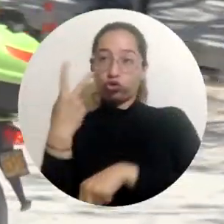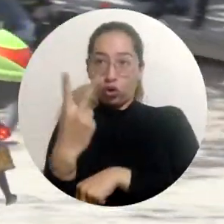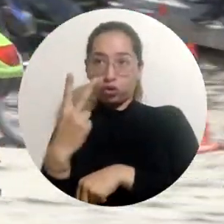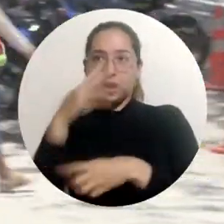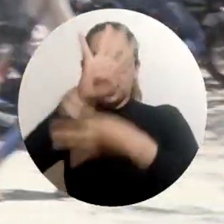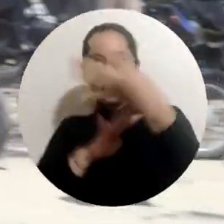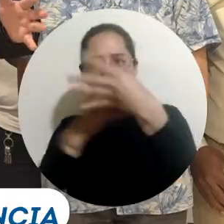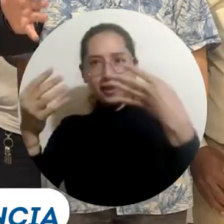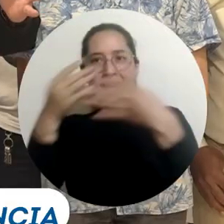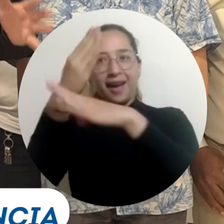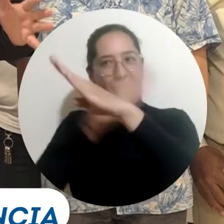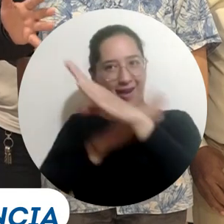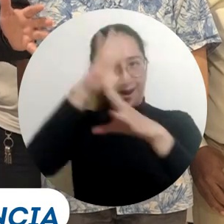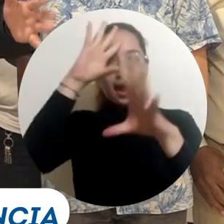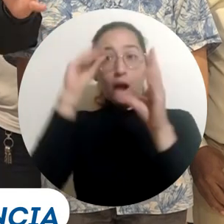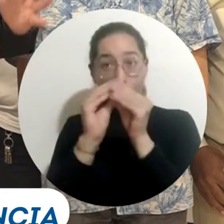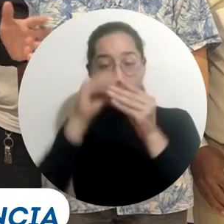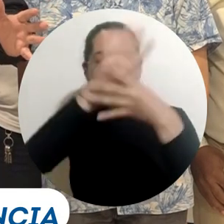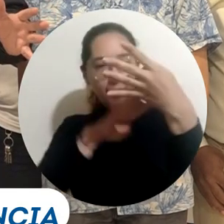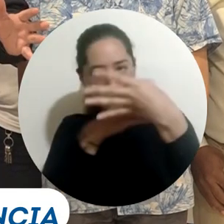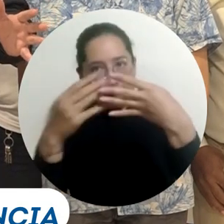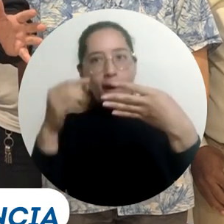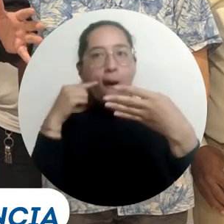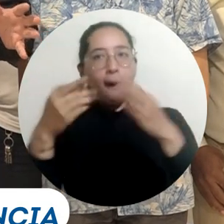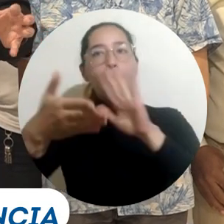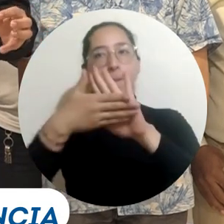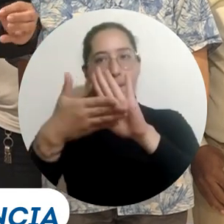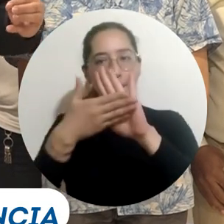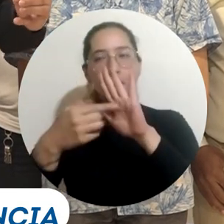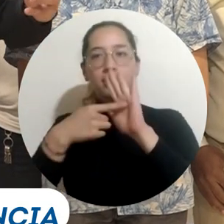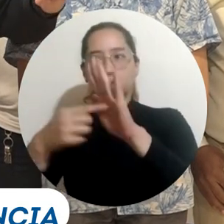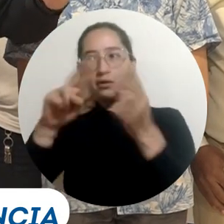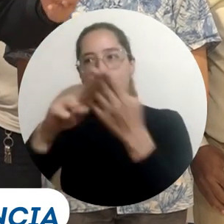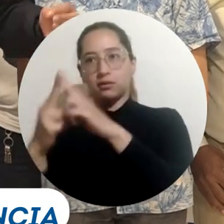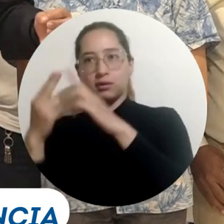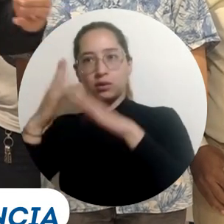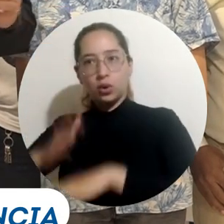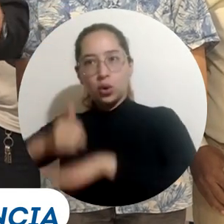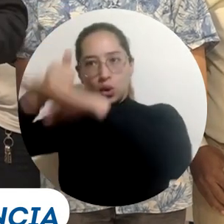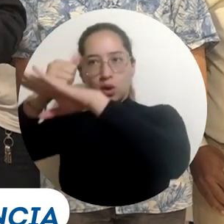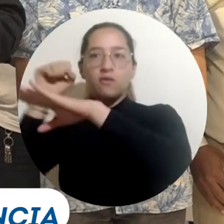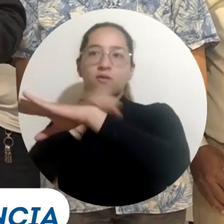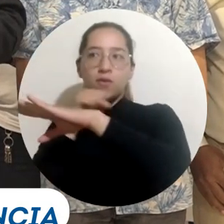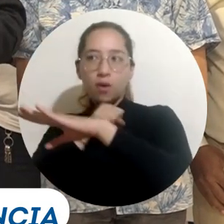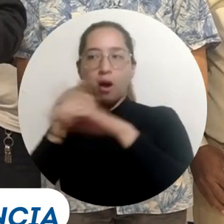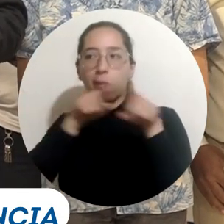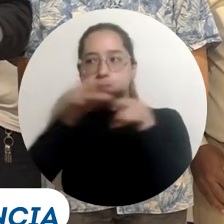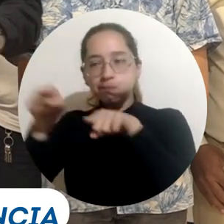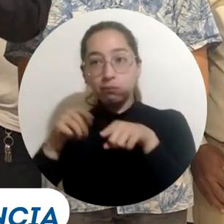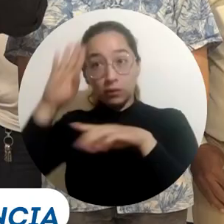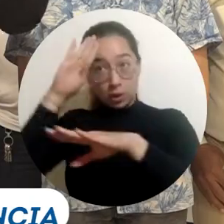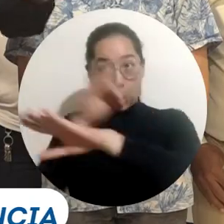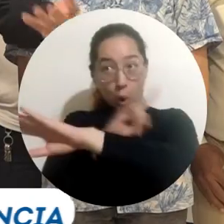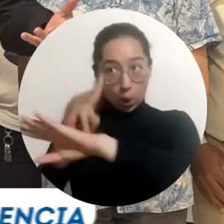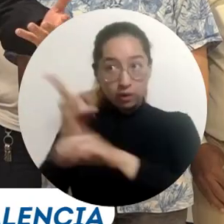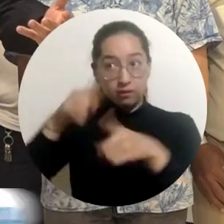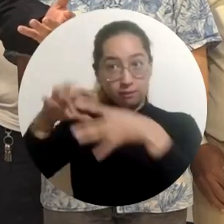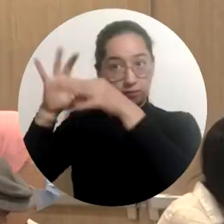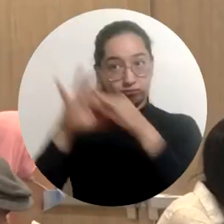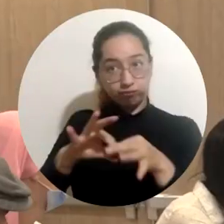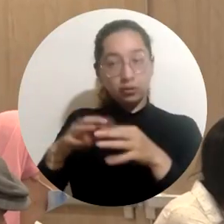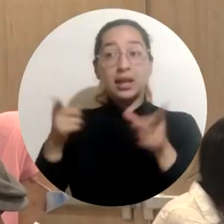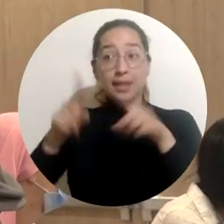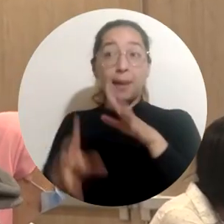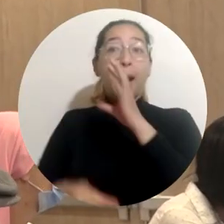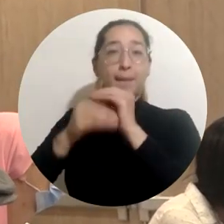en los horarios que hemos previamente acordado con la Jefatura de Seguridad de la Universidad, pero también con